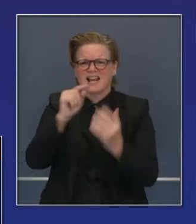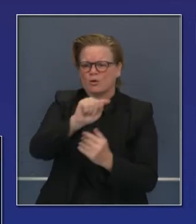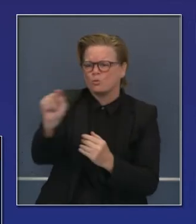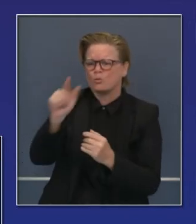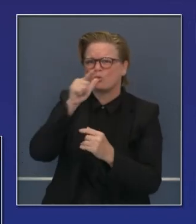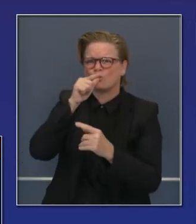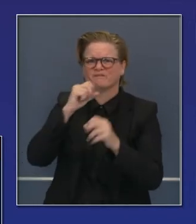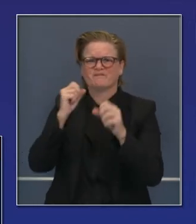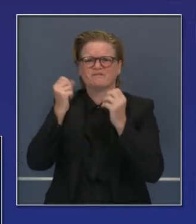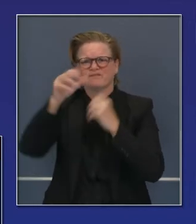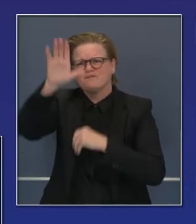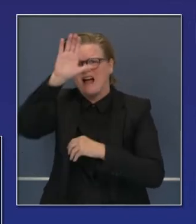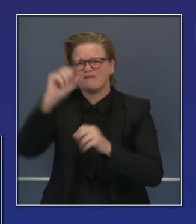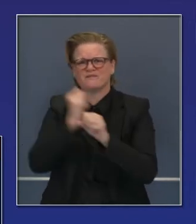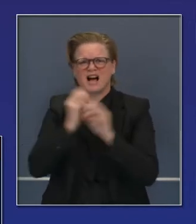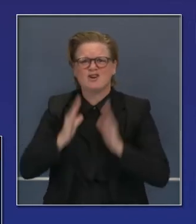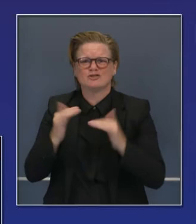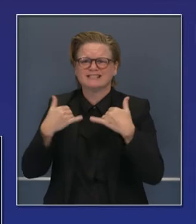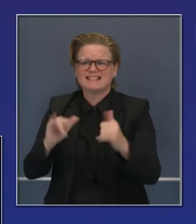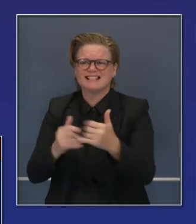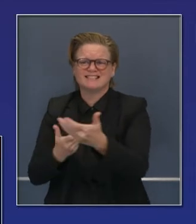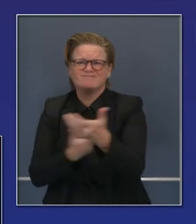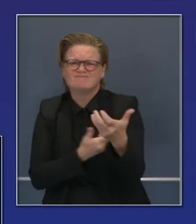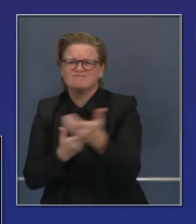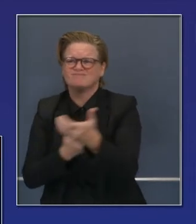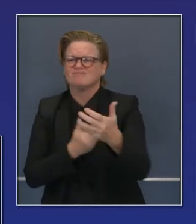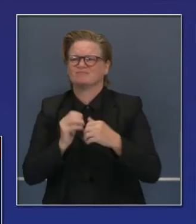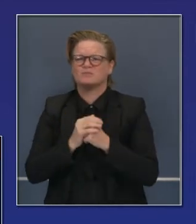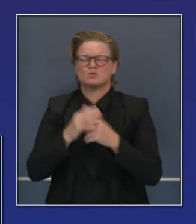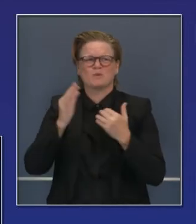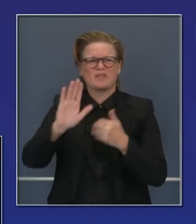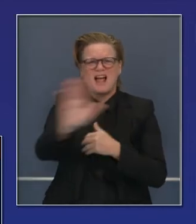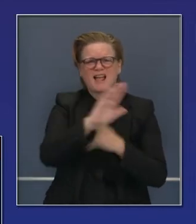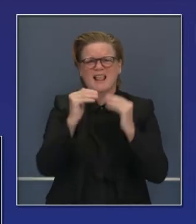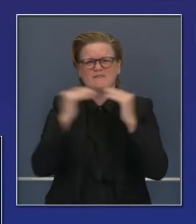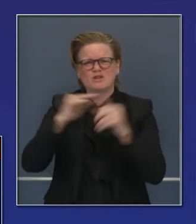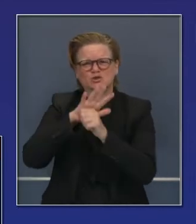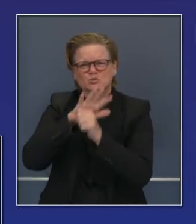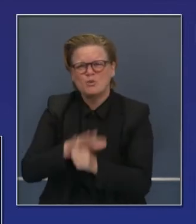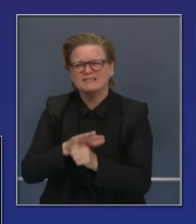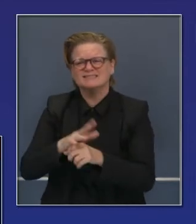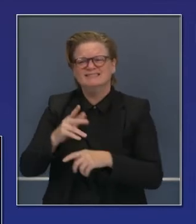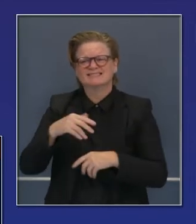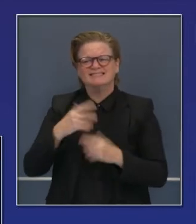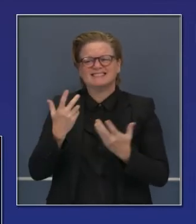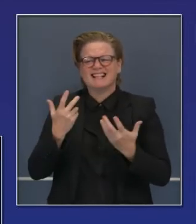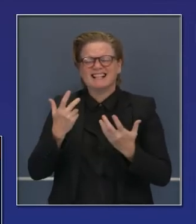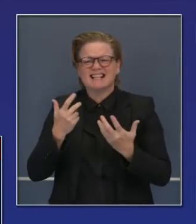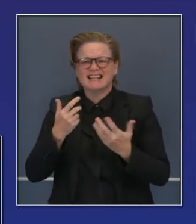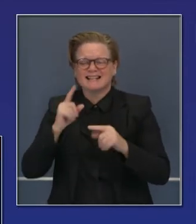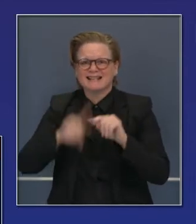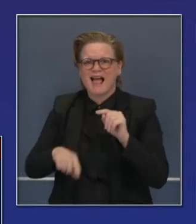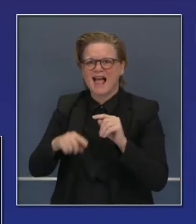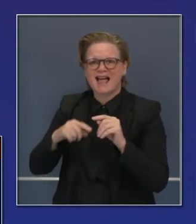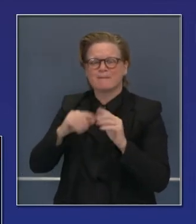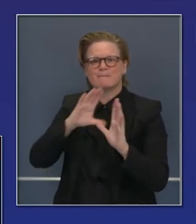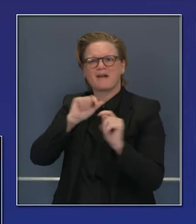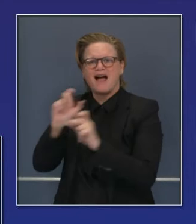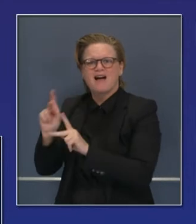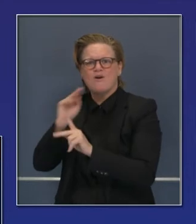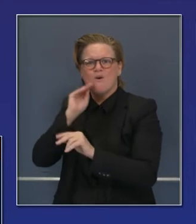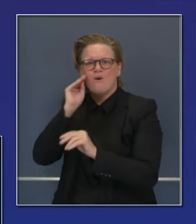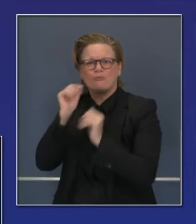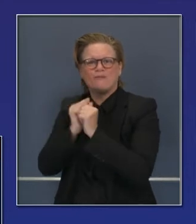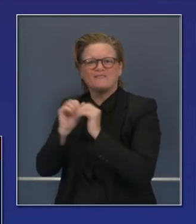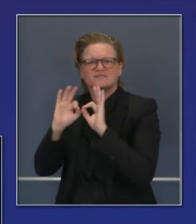el estado. Son bomberos del estado, representados por sindicatos. Estaban hablando de la tensión de los días festivos de no poder ver